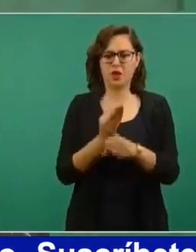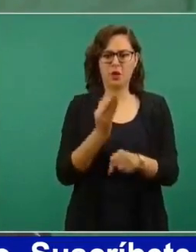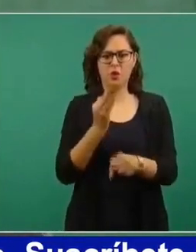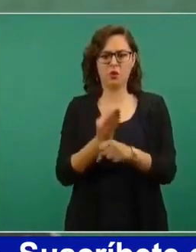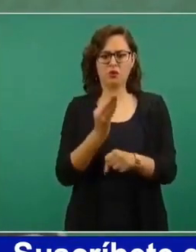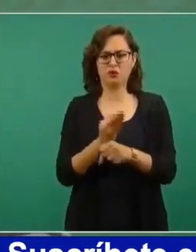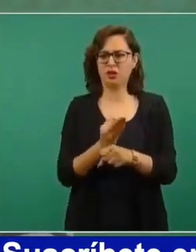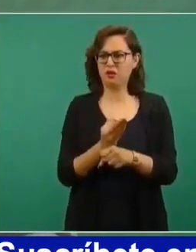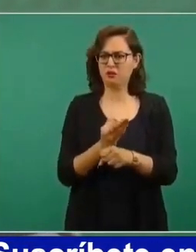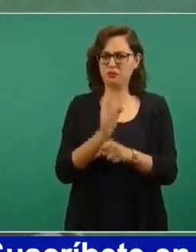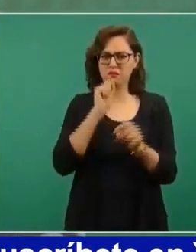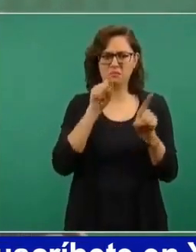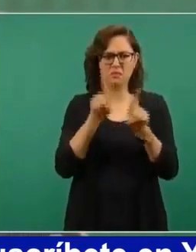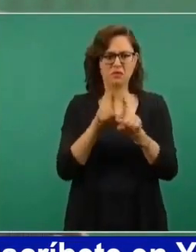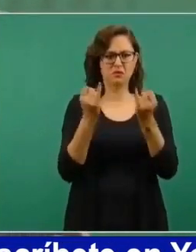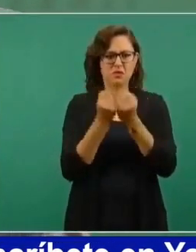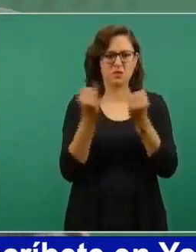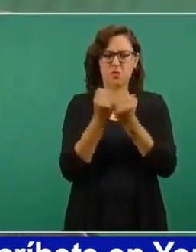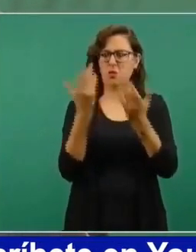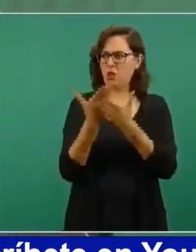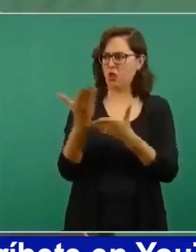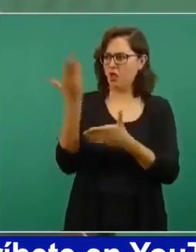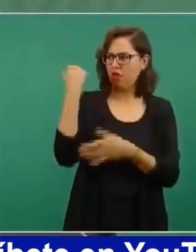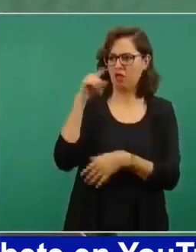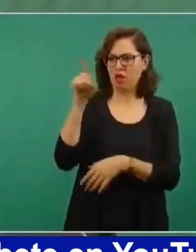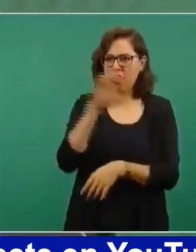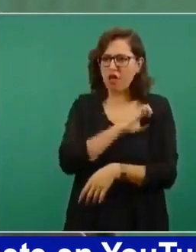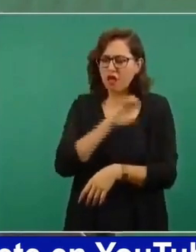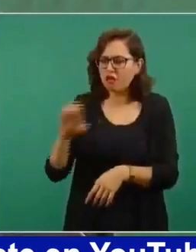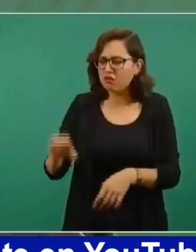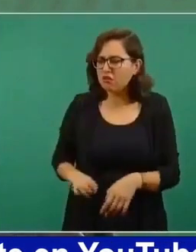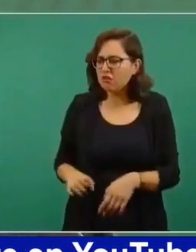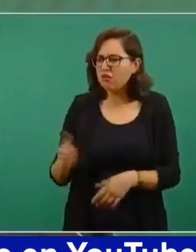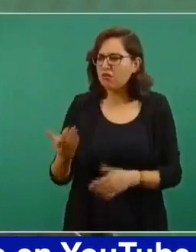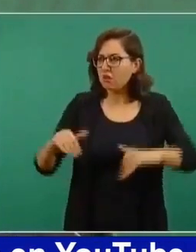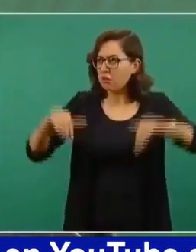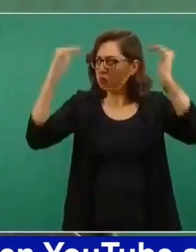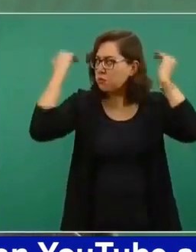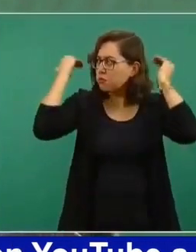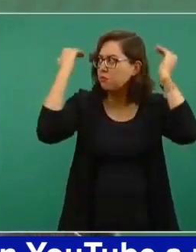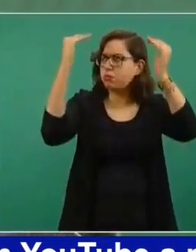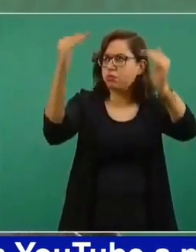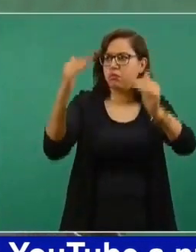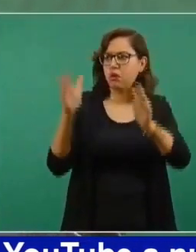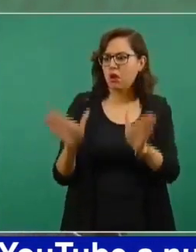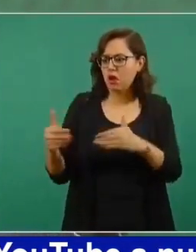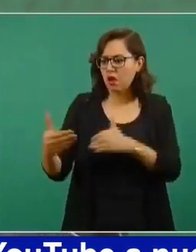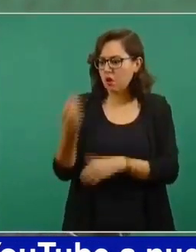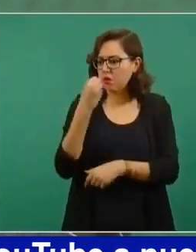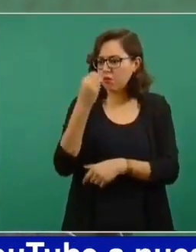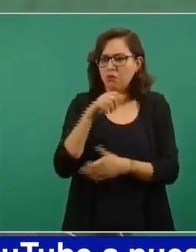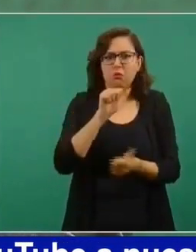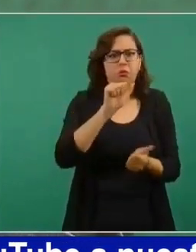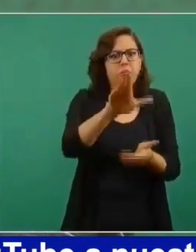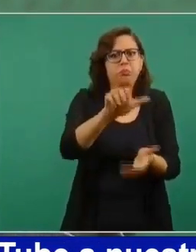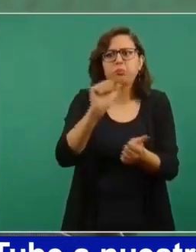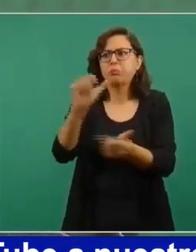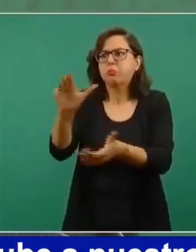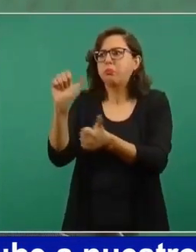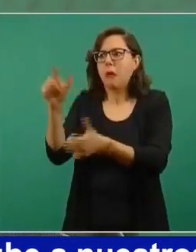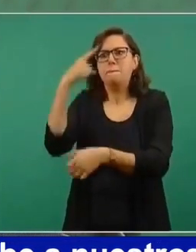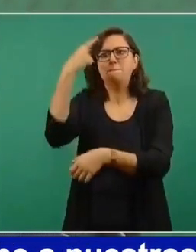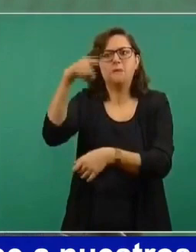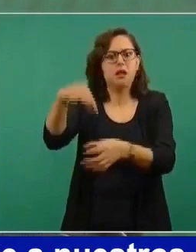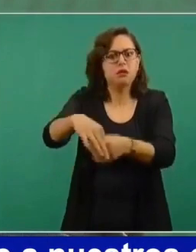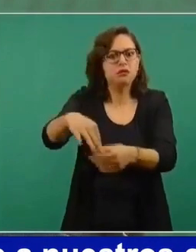distintos. Pero sí intervino la autoridad competente